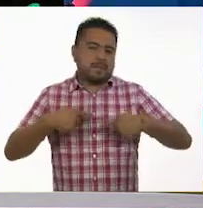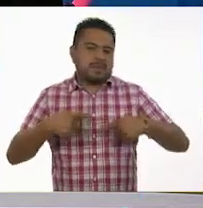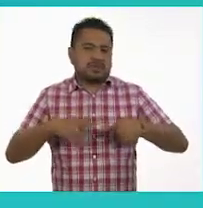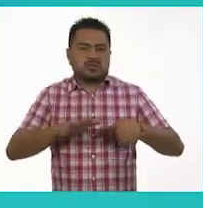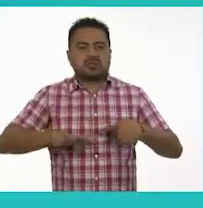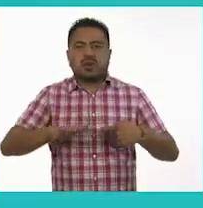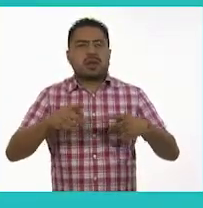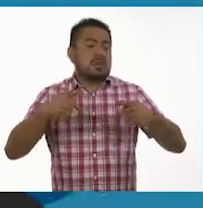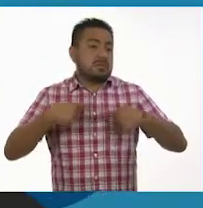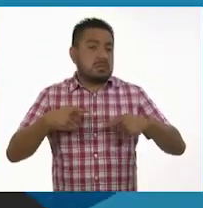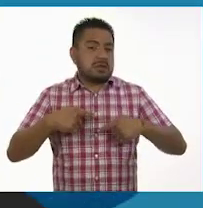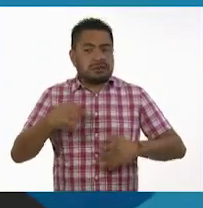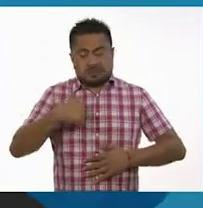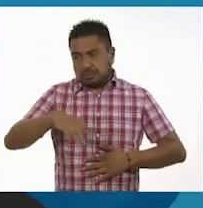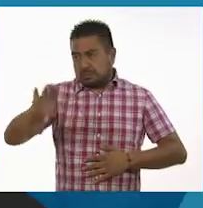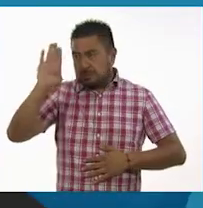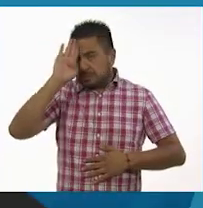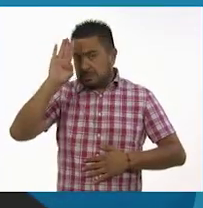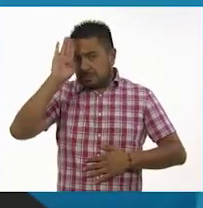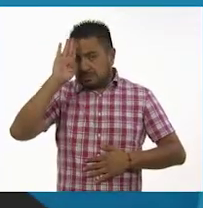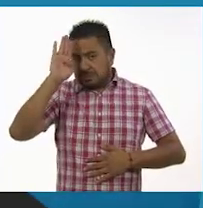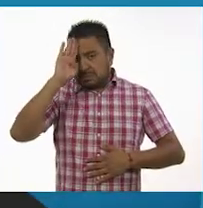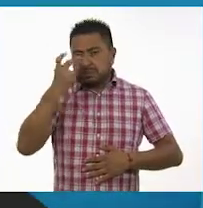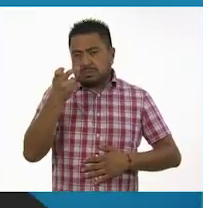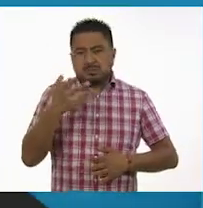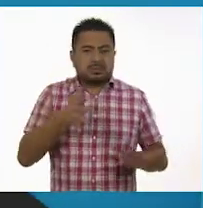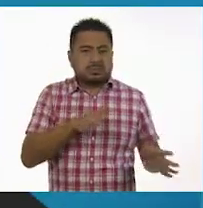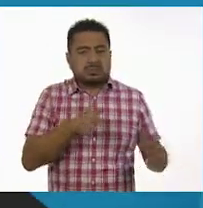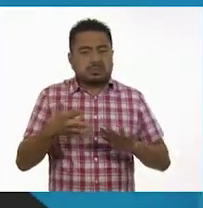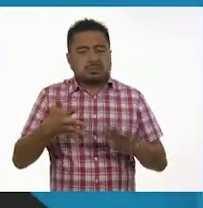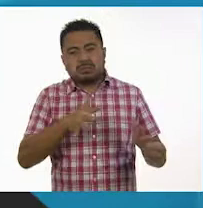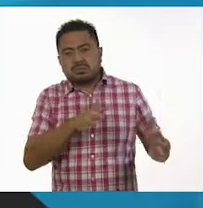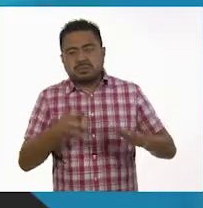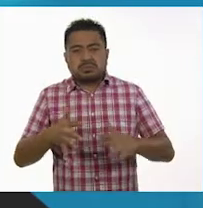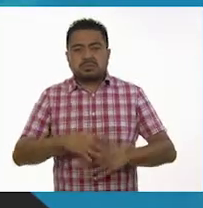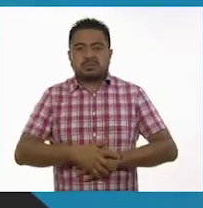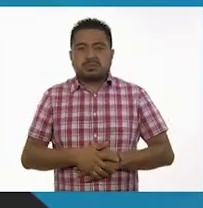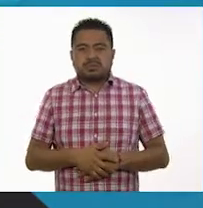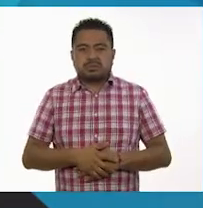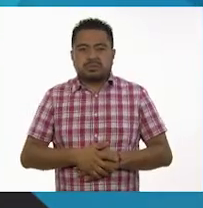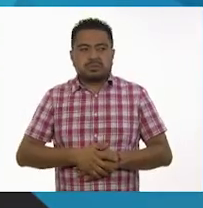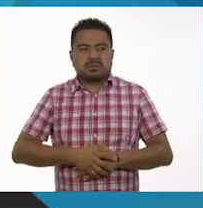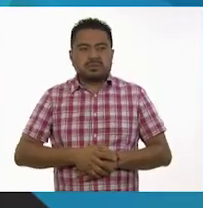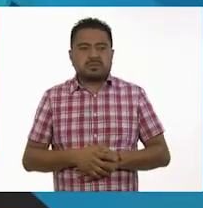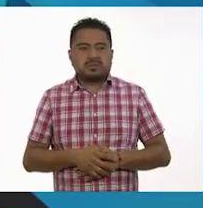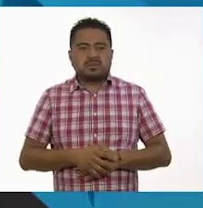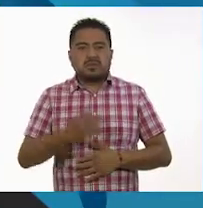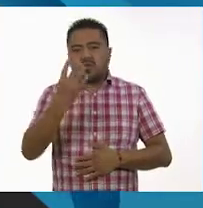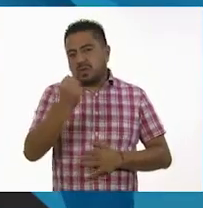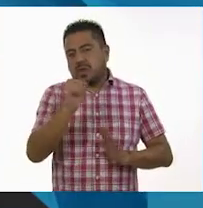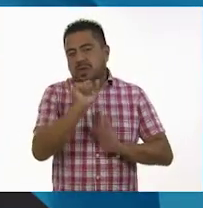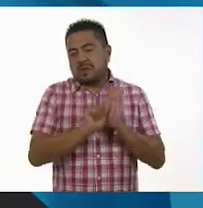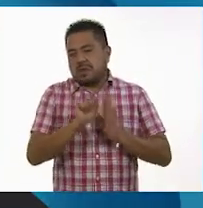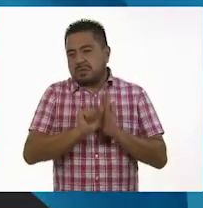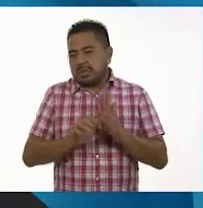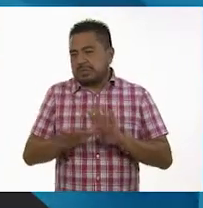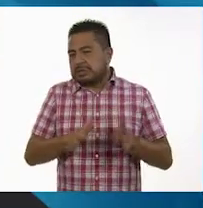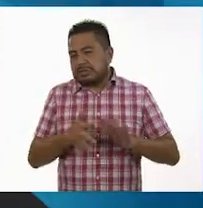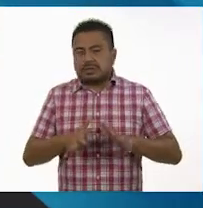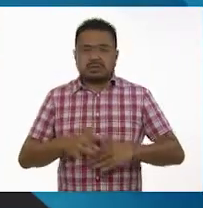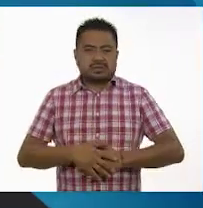El ser humano, pues, entre nueve meses, maestro.